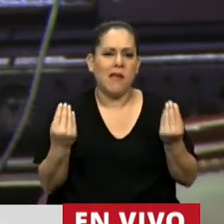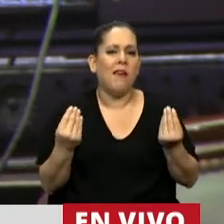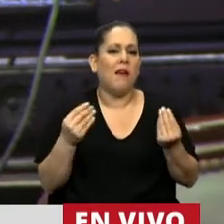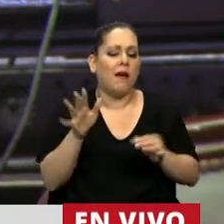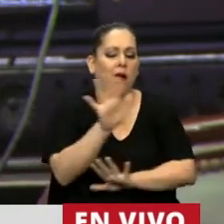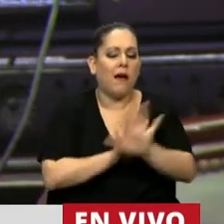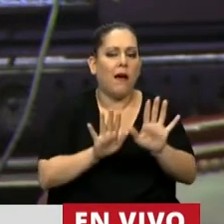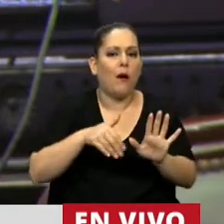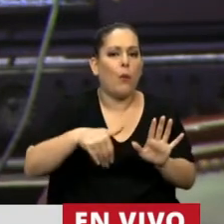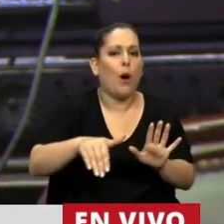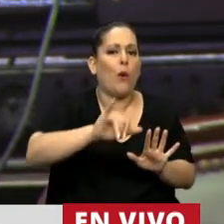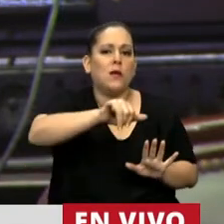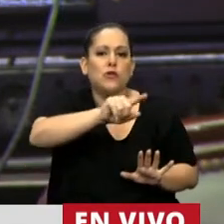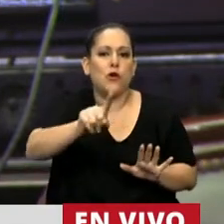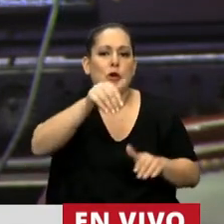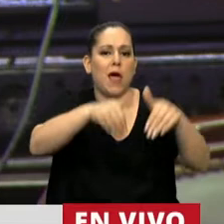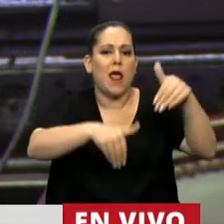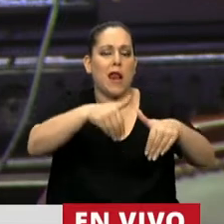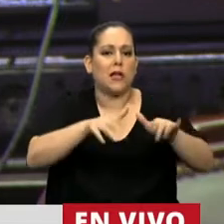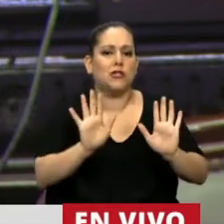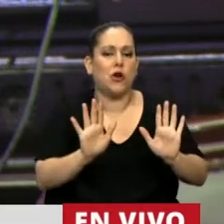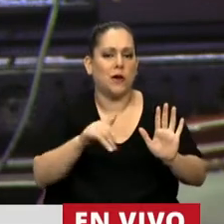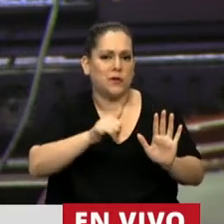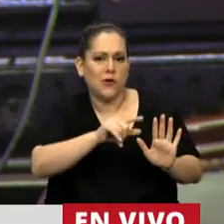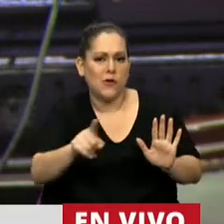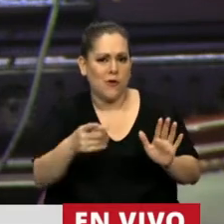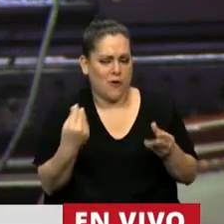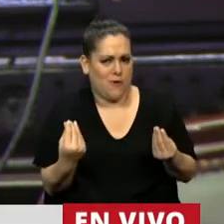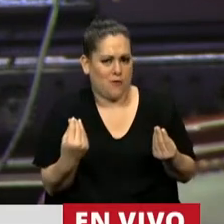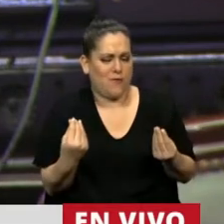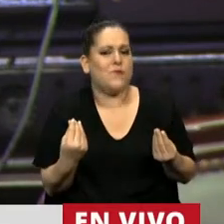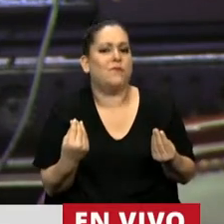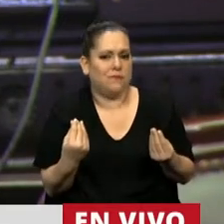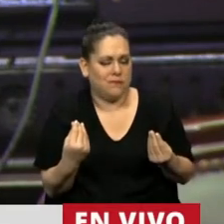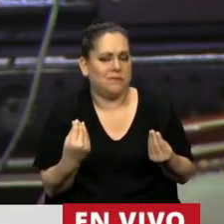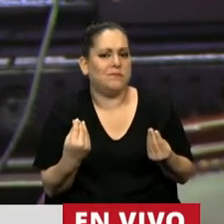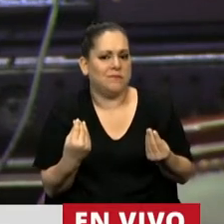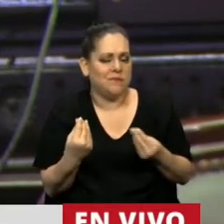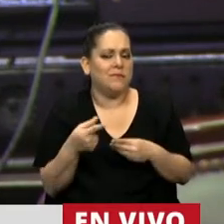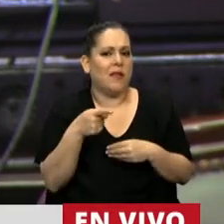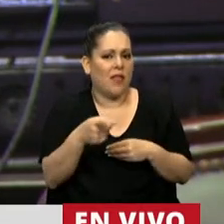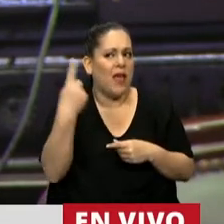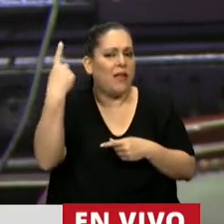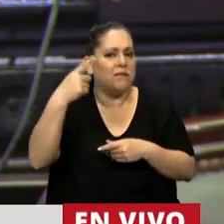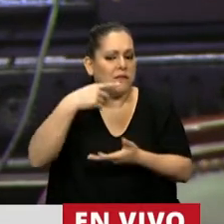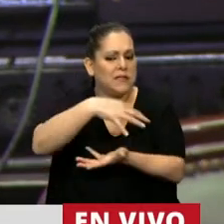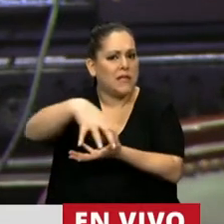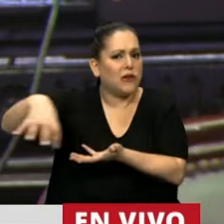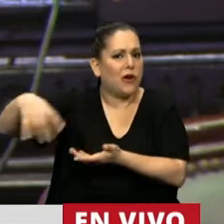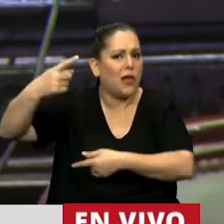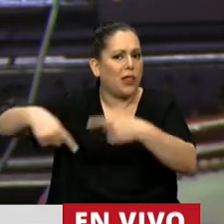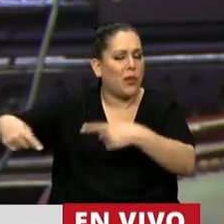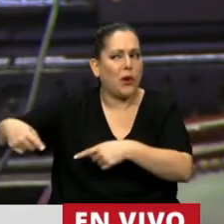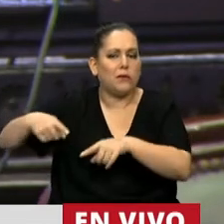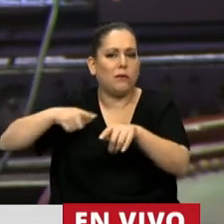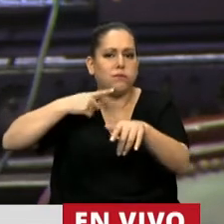realización o no realización de lo que esto significaría, con expresiones de diversos sectores que hasta ahora lo